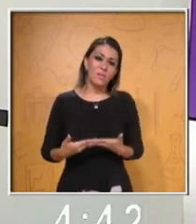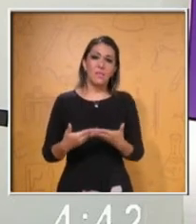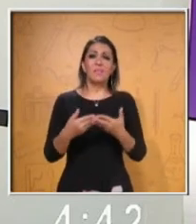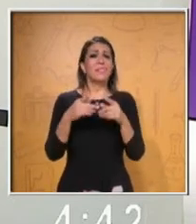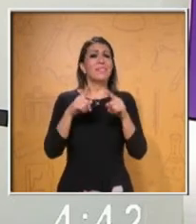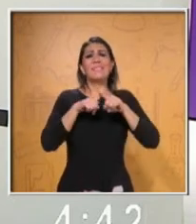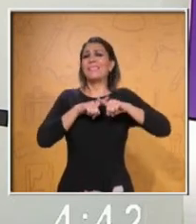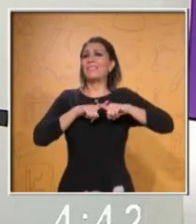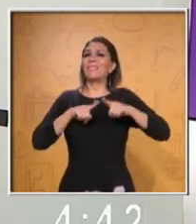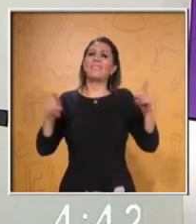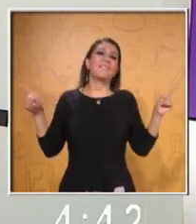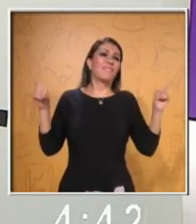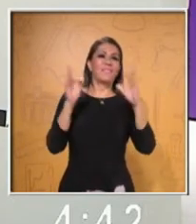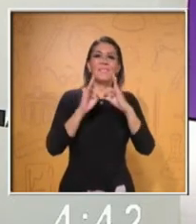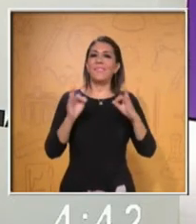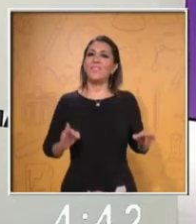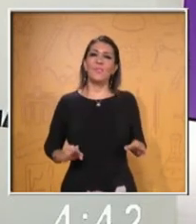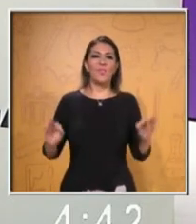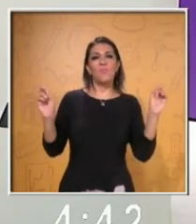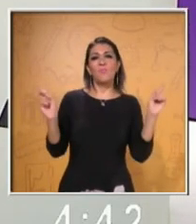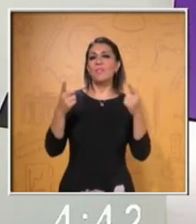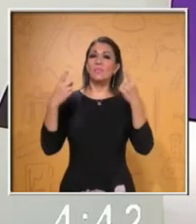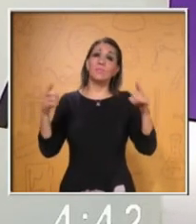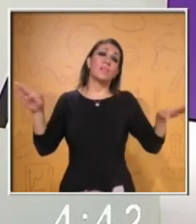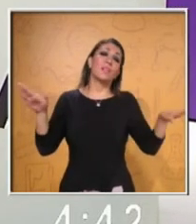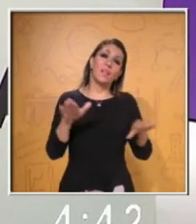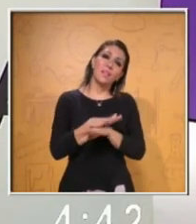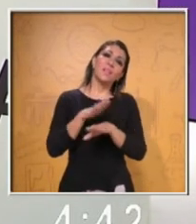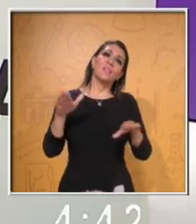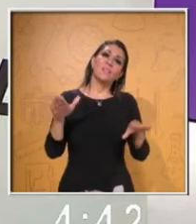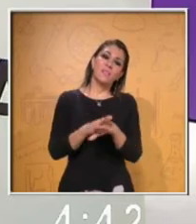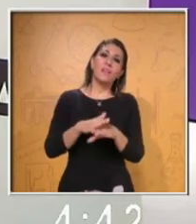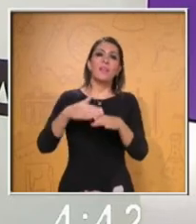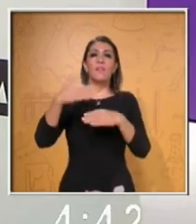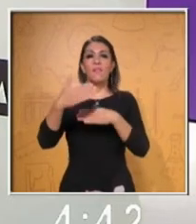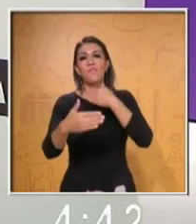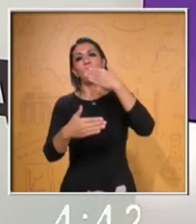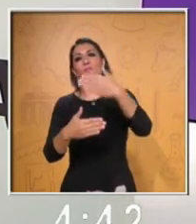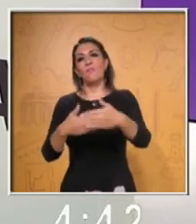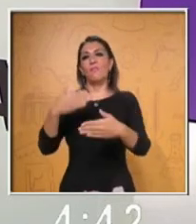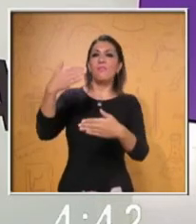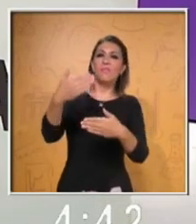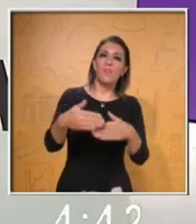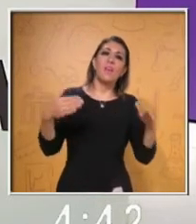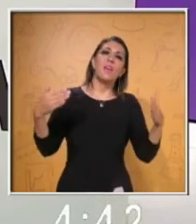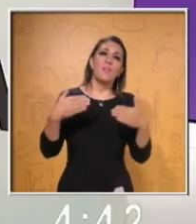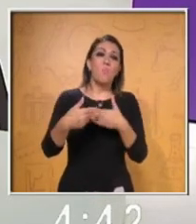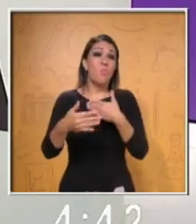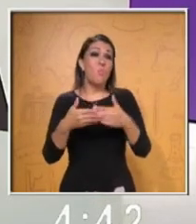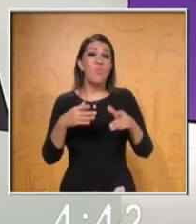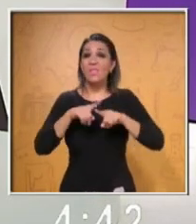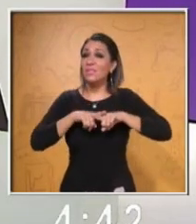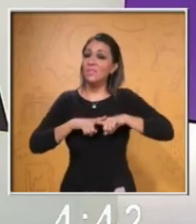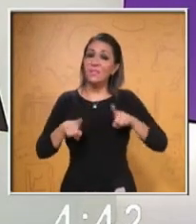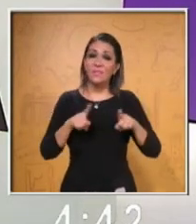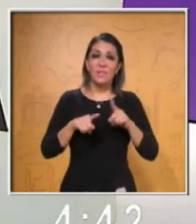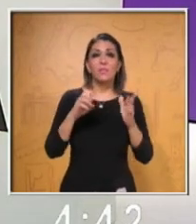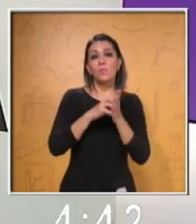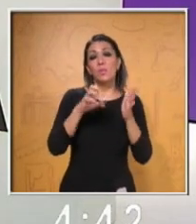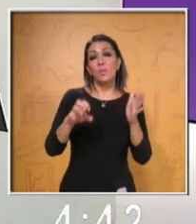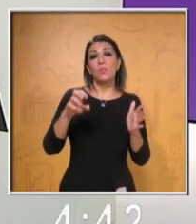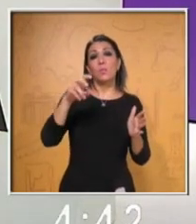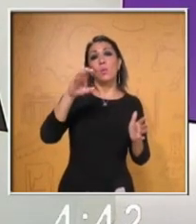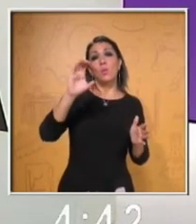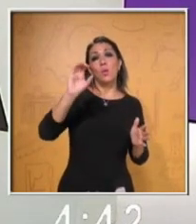música, al igual que los idiomas, cambia con el tiempo. Por ejemplo, el idioma o la lengua Cora en